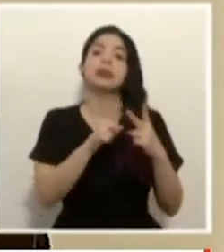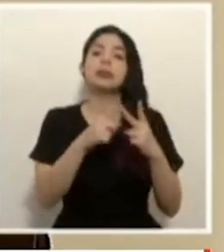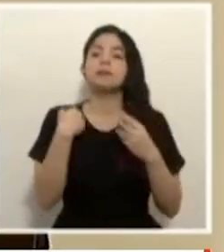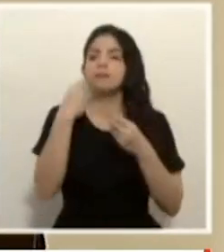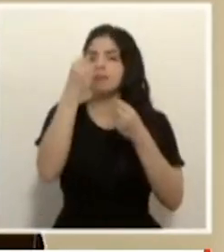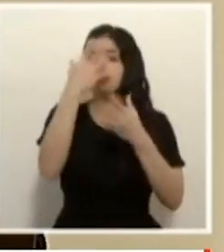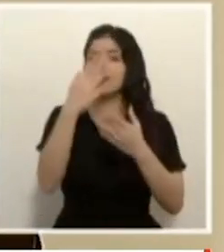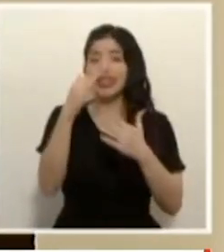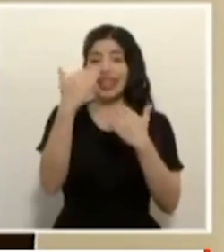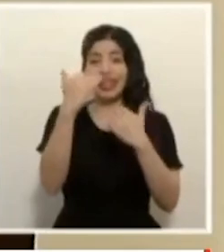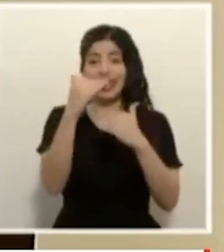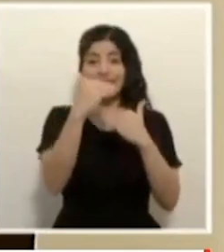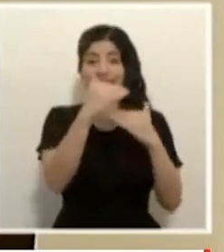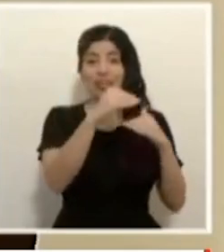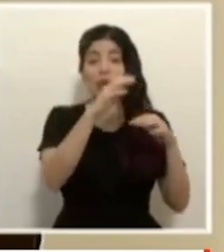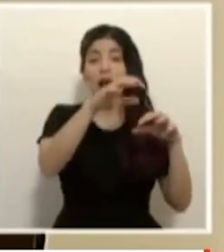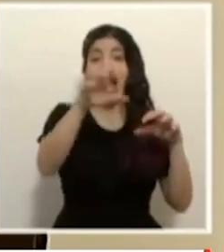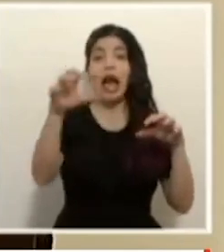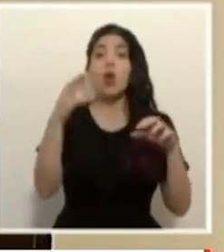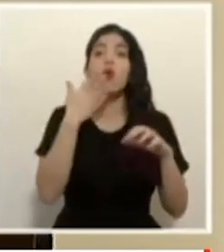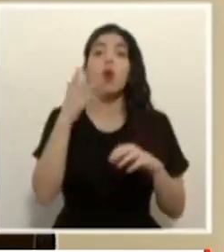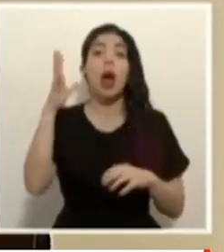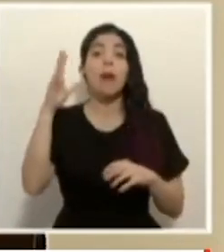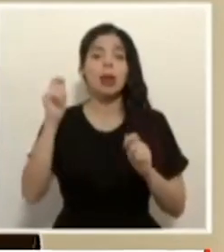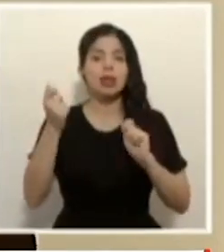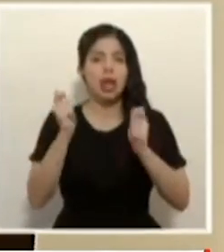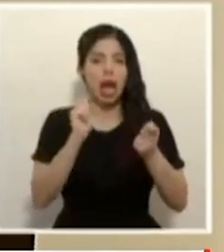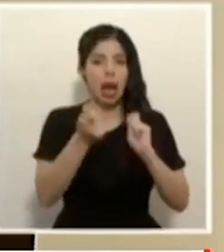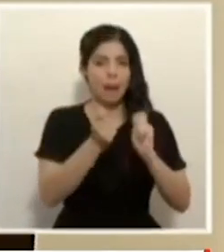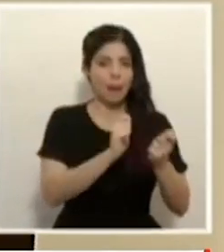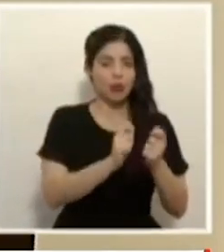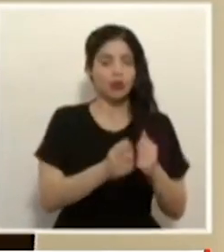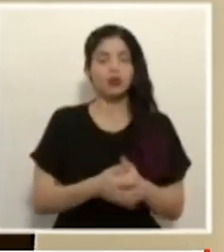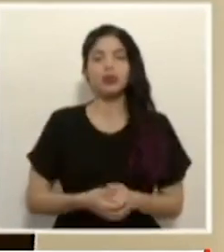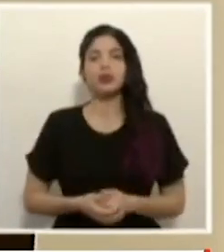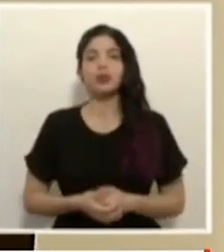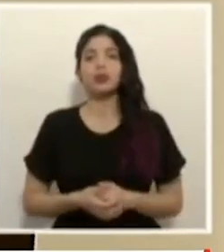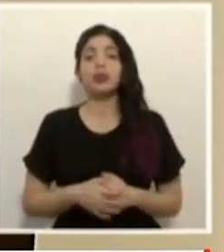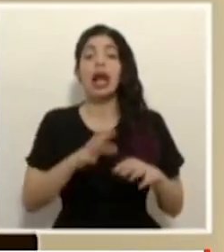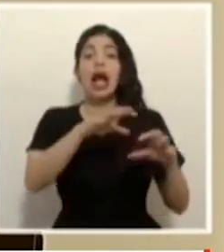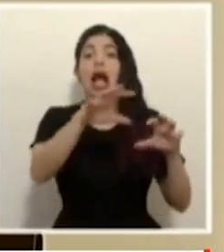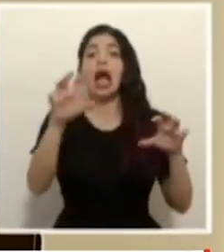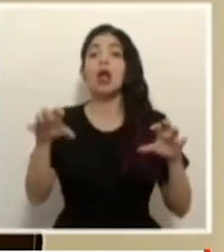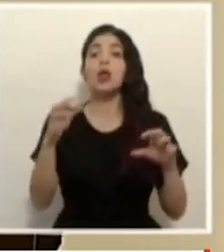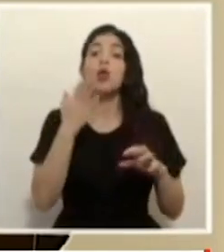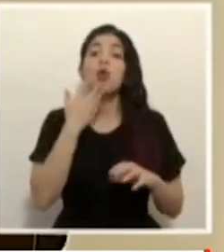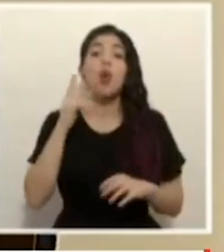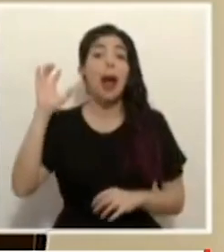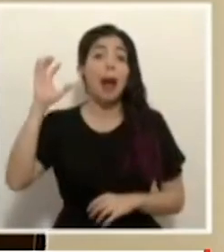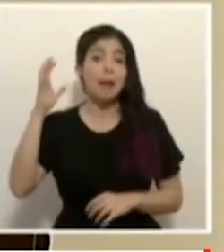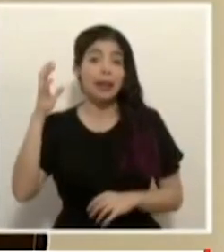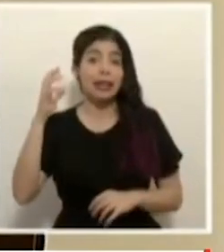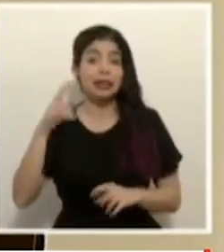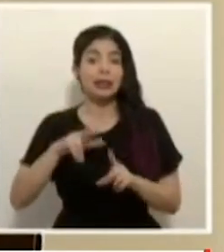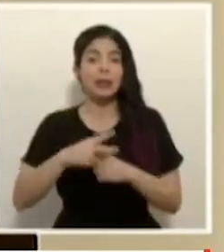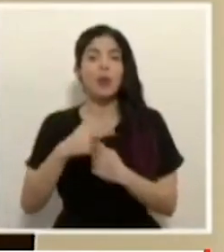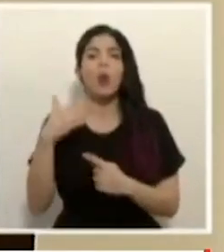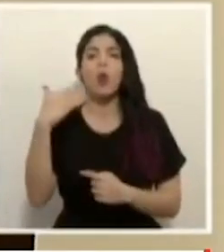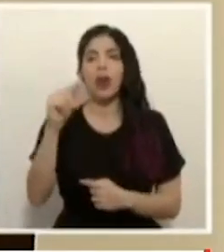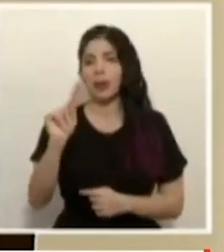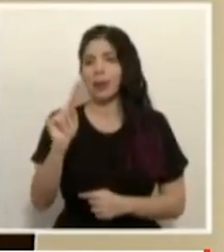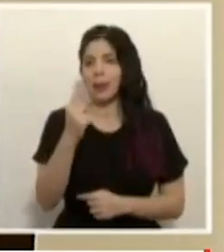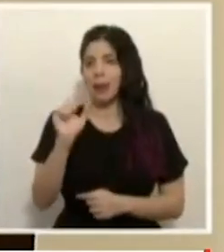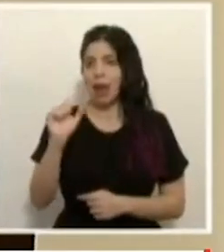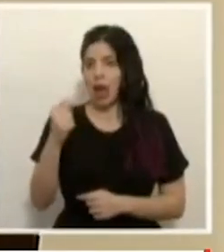restricciones para cantones en alerta amarilla. Para cantones en alerta amarilla y a partir del primero de agosto